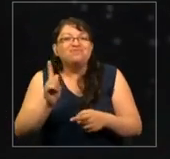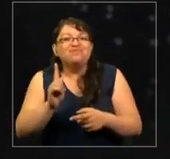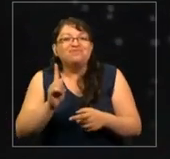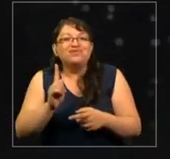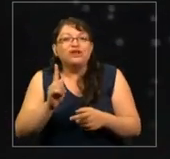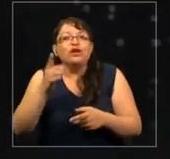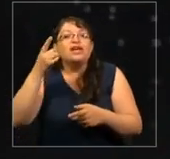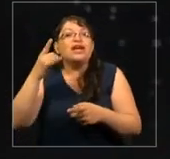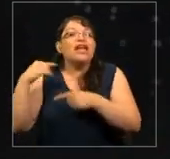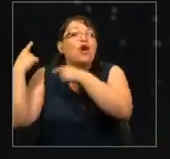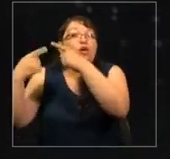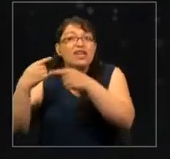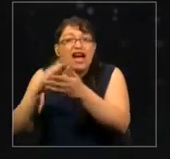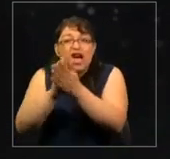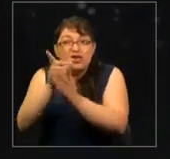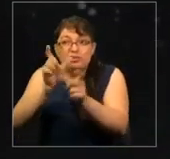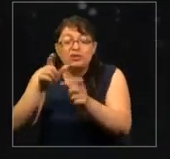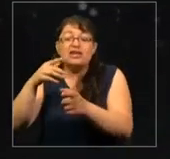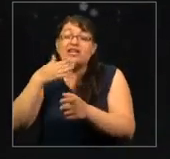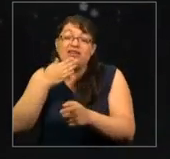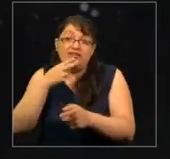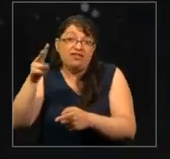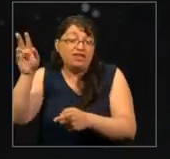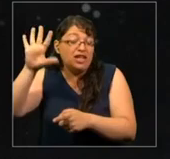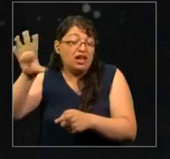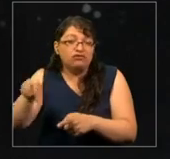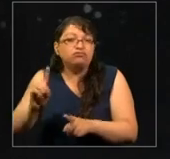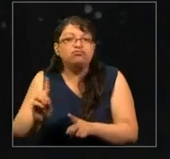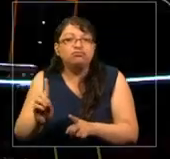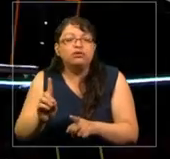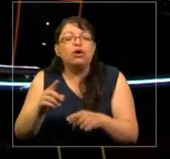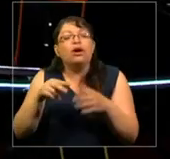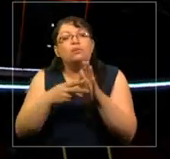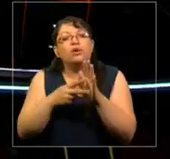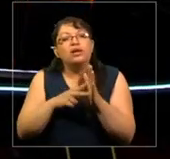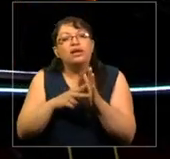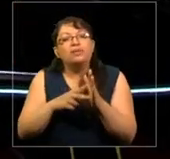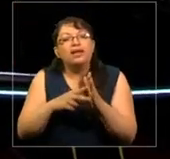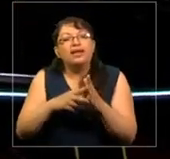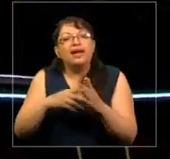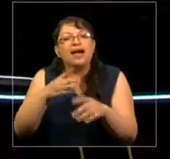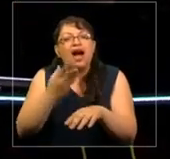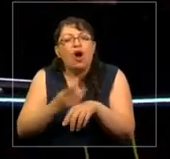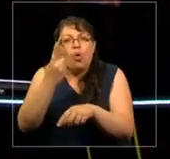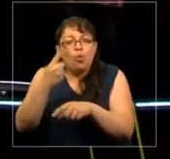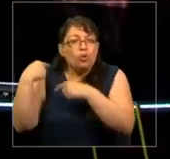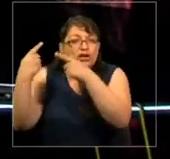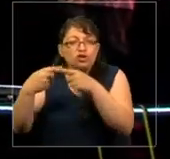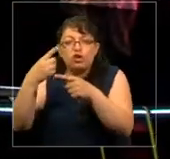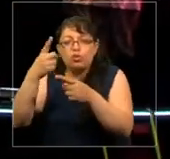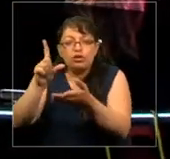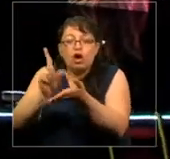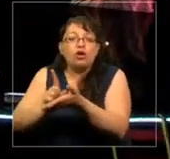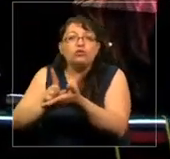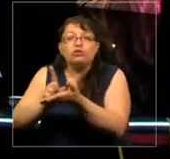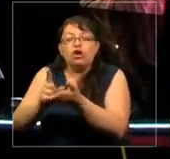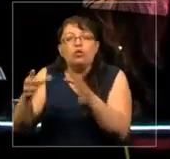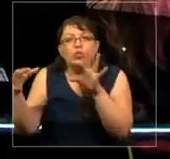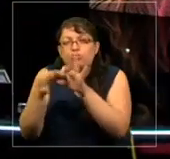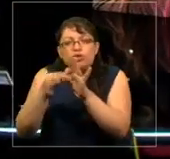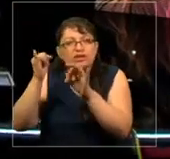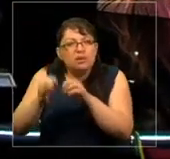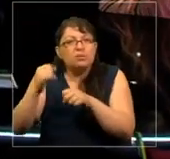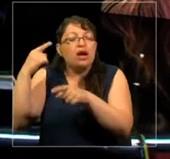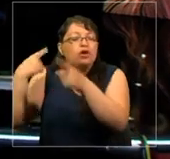es la única historia de África. El problema de solo tener una historia de un lugar o de una persona, una